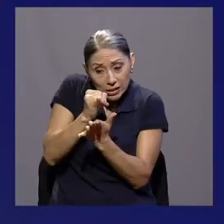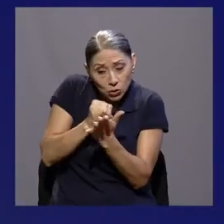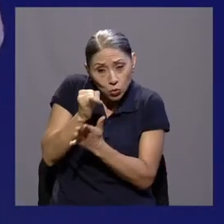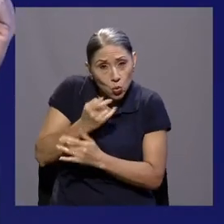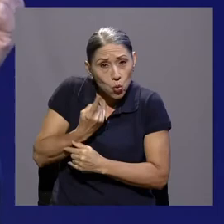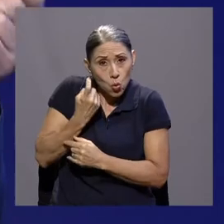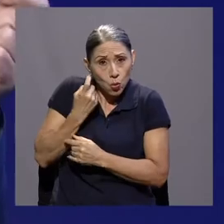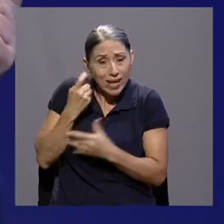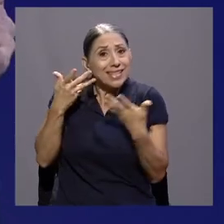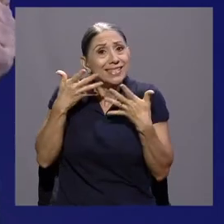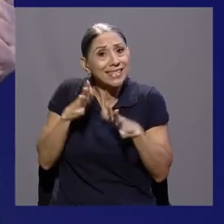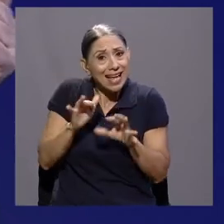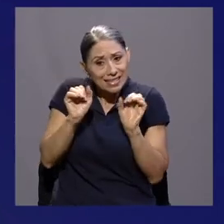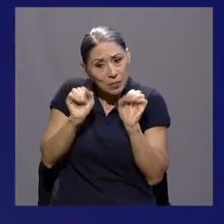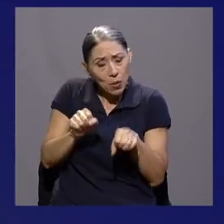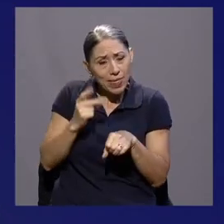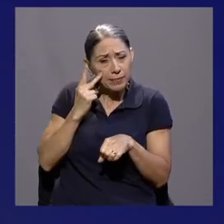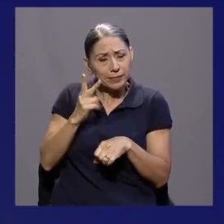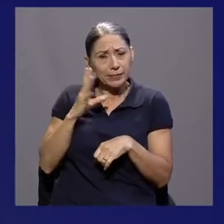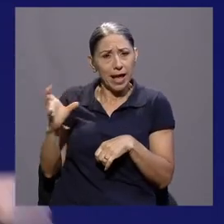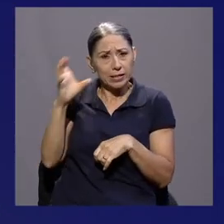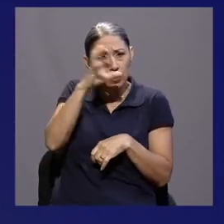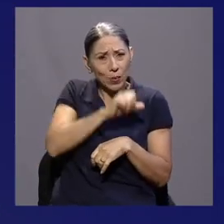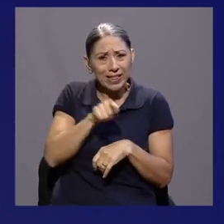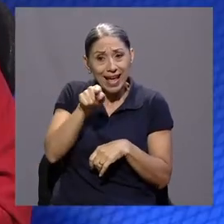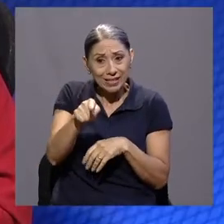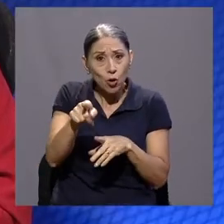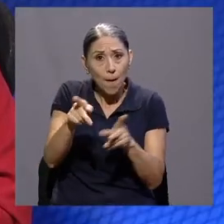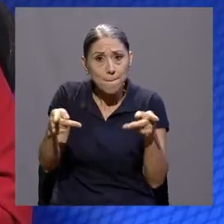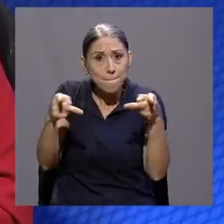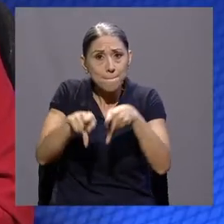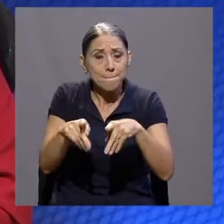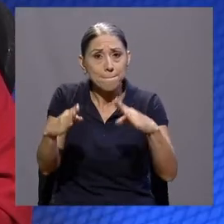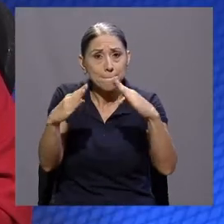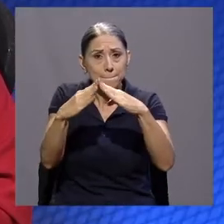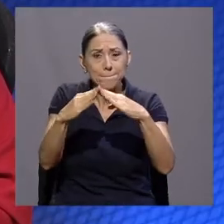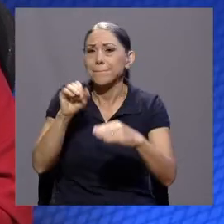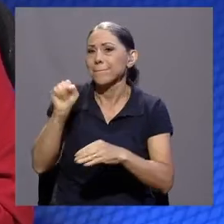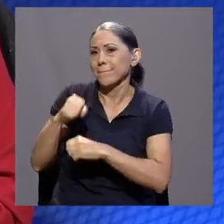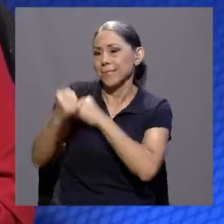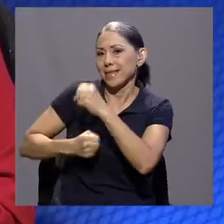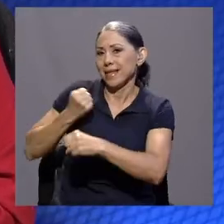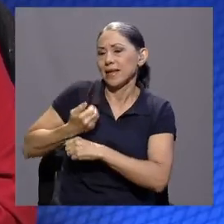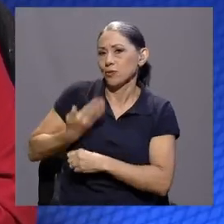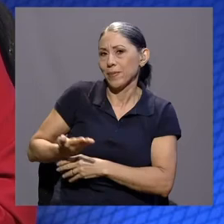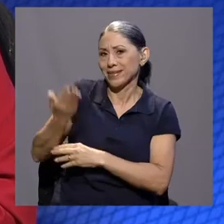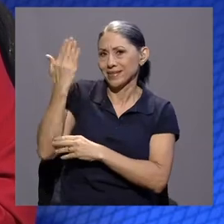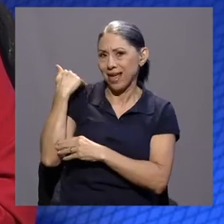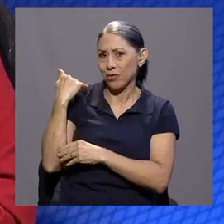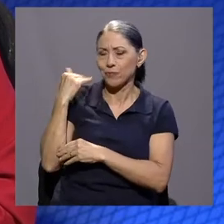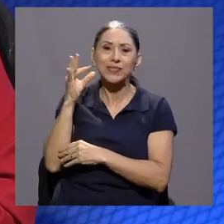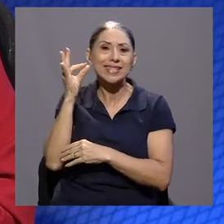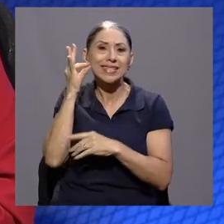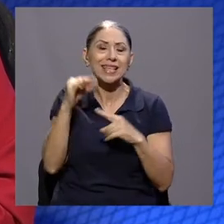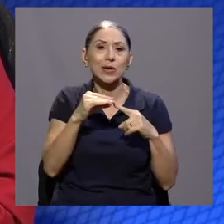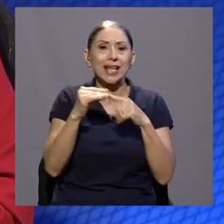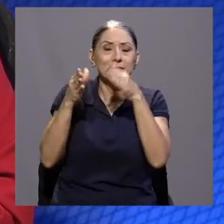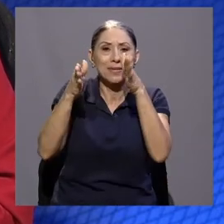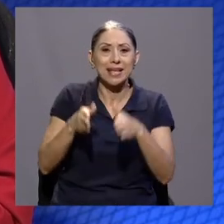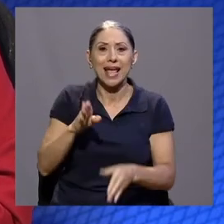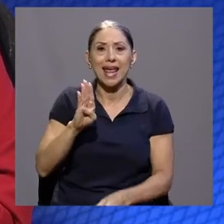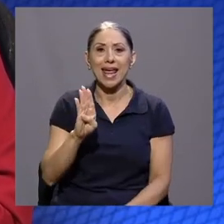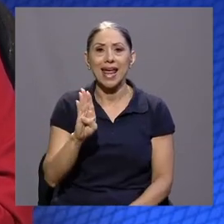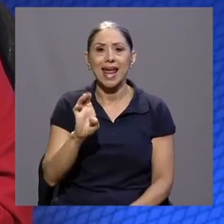en donde sí ya se mide esta afectación en los hogares. Claro. El año pasado lo que fue la especialista, la señora